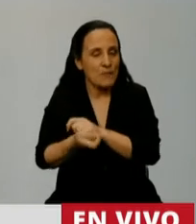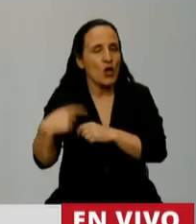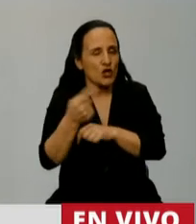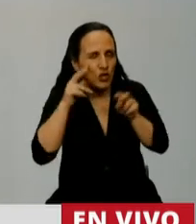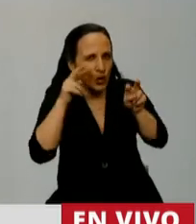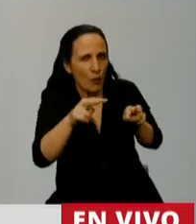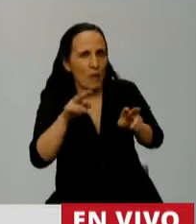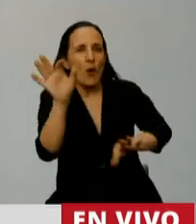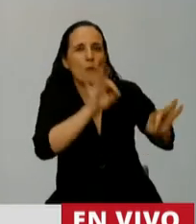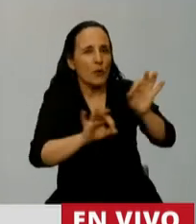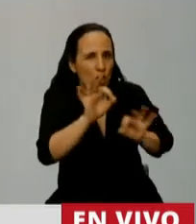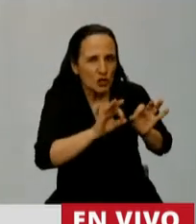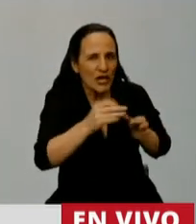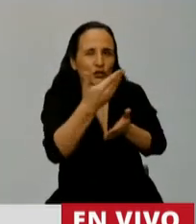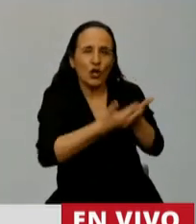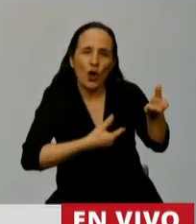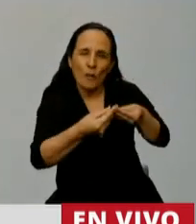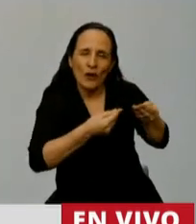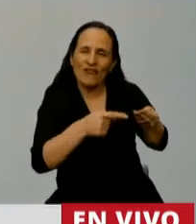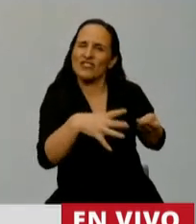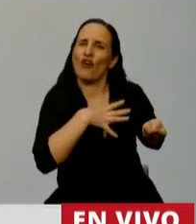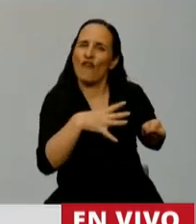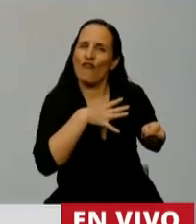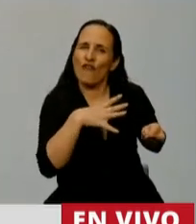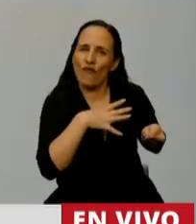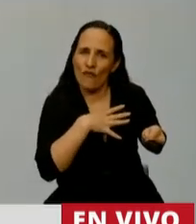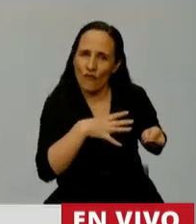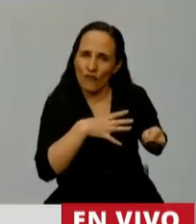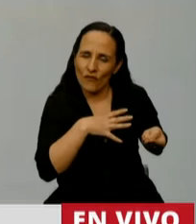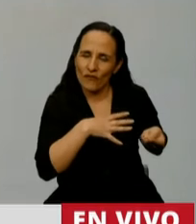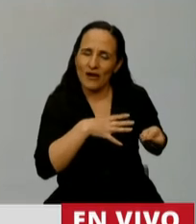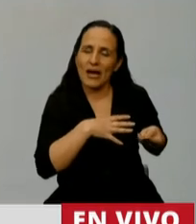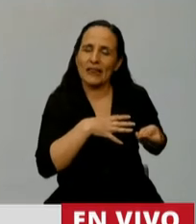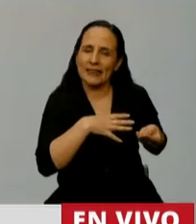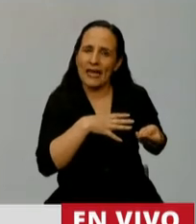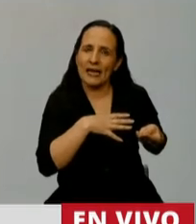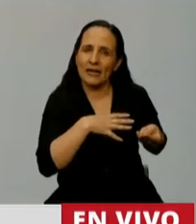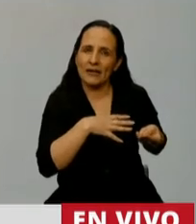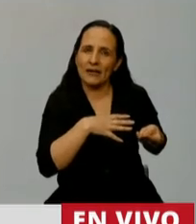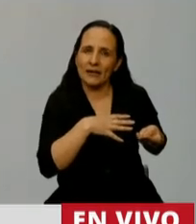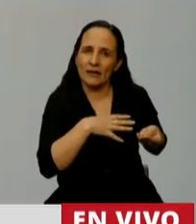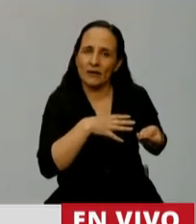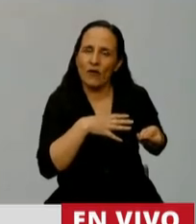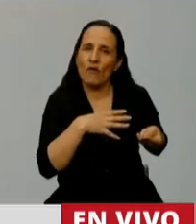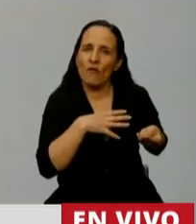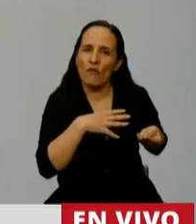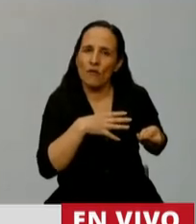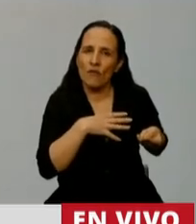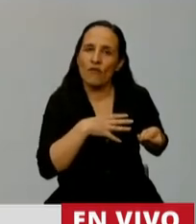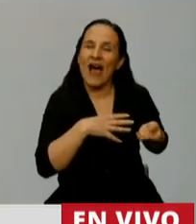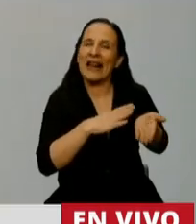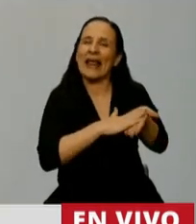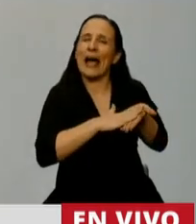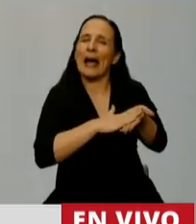el presupuesto abolece y inconsistencia también se acredita en un rechazo. Sin